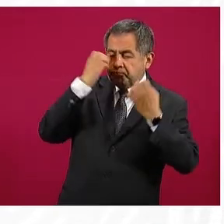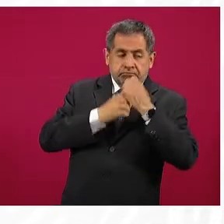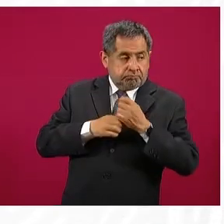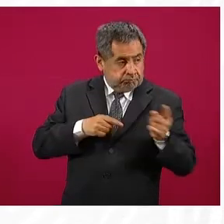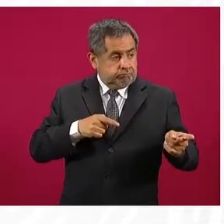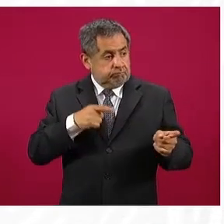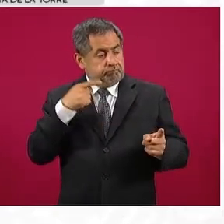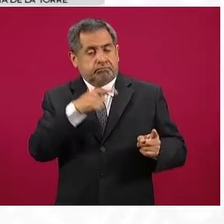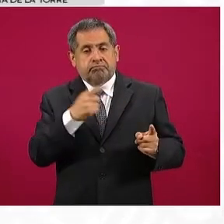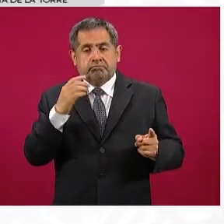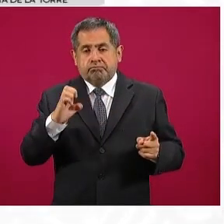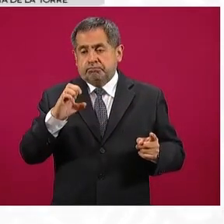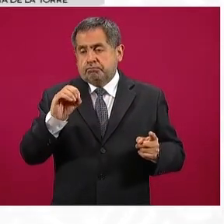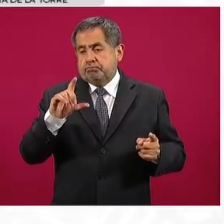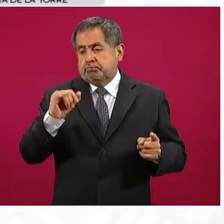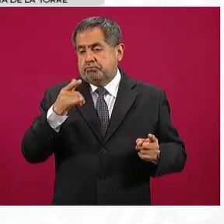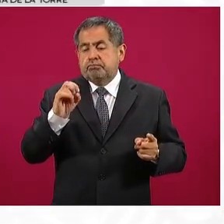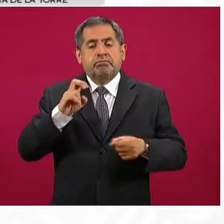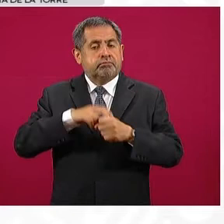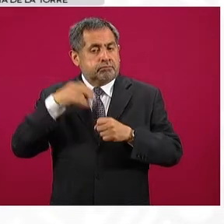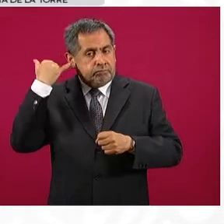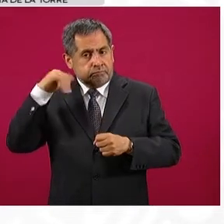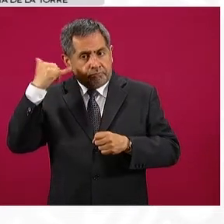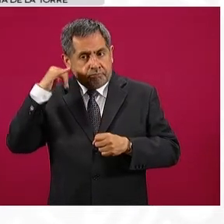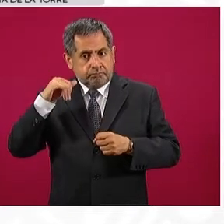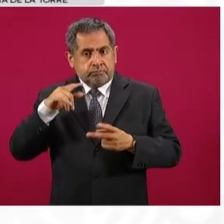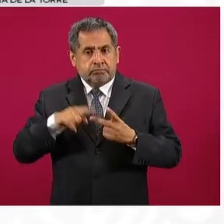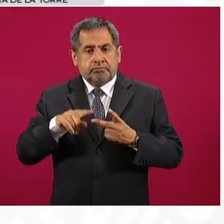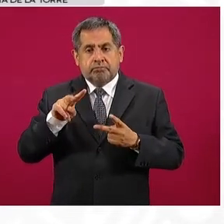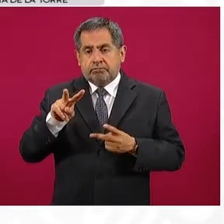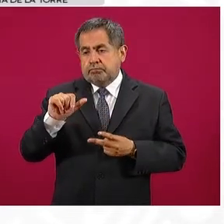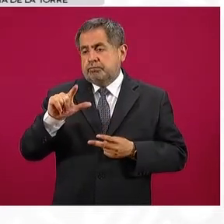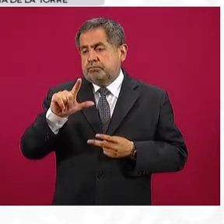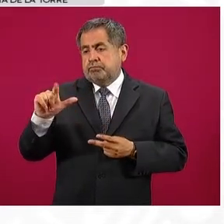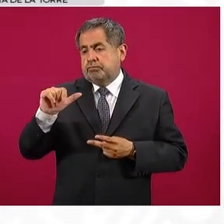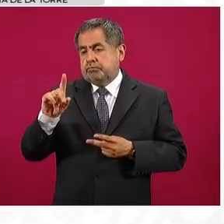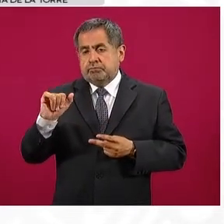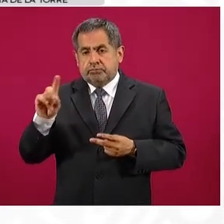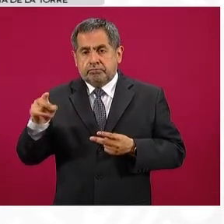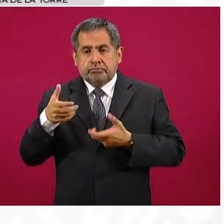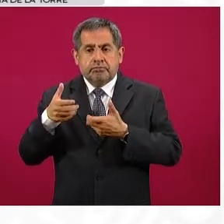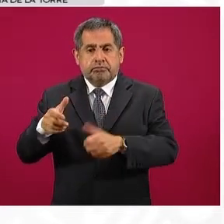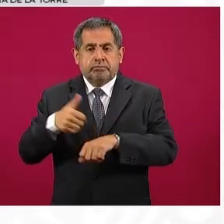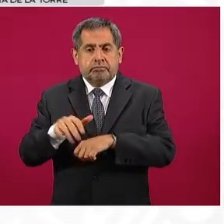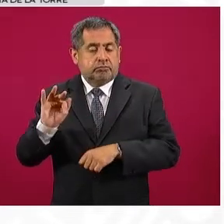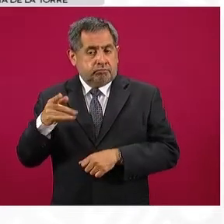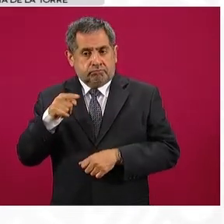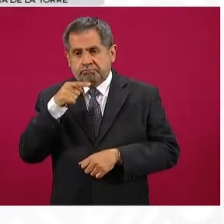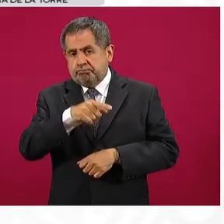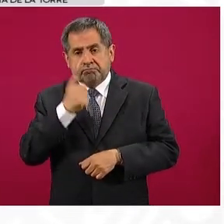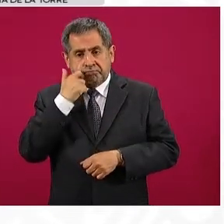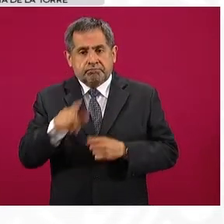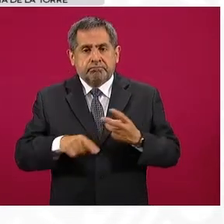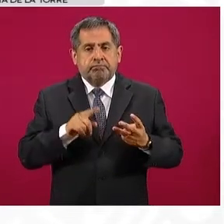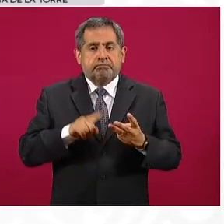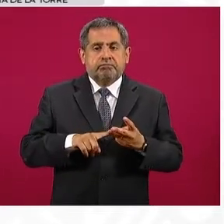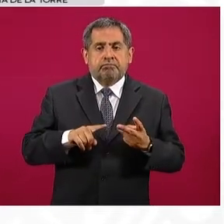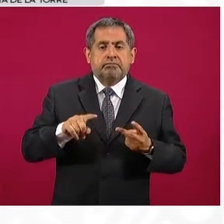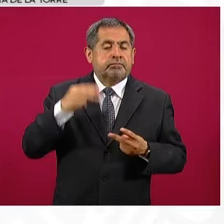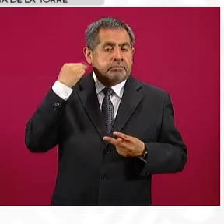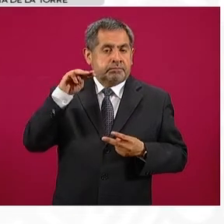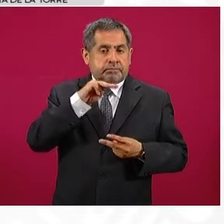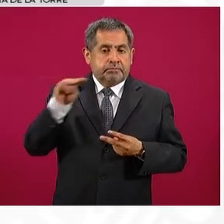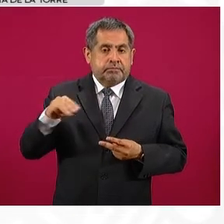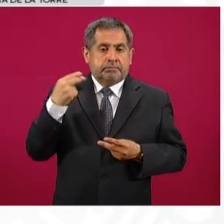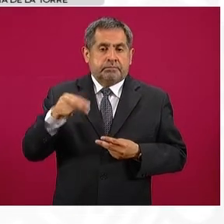Servicios Ecológicos de Yucatán, en Valladolid, Yucatán, calle 41. Arasa Gasolinera, Morelia,